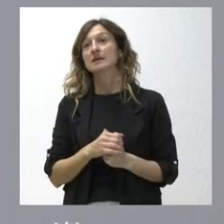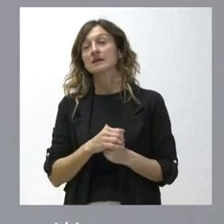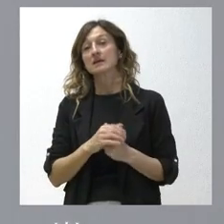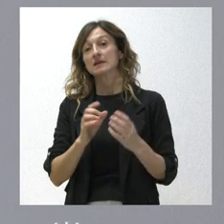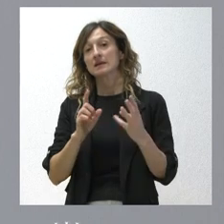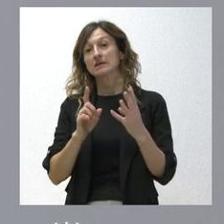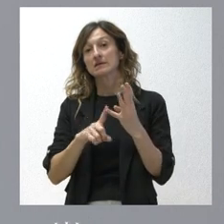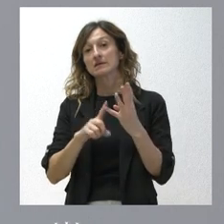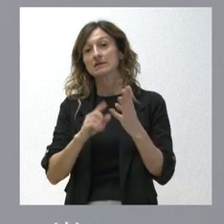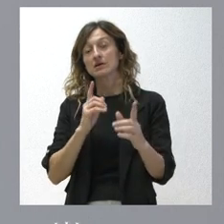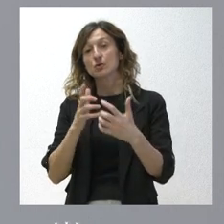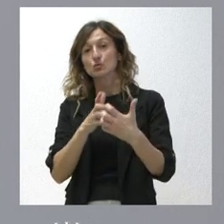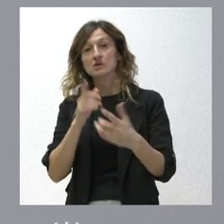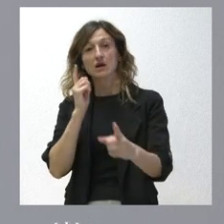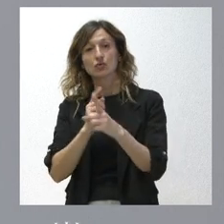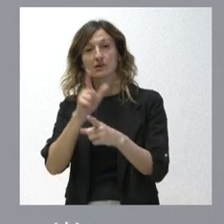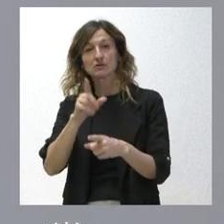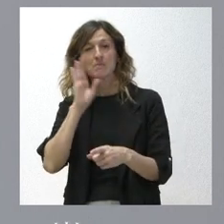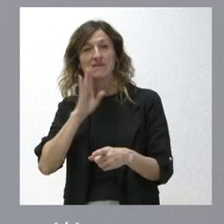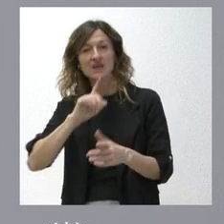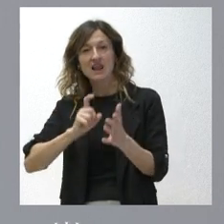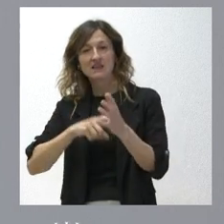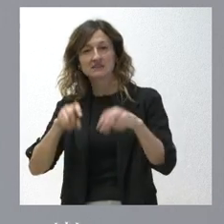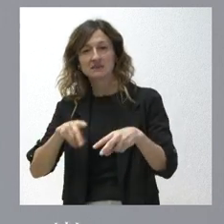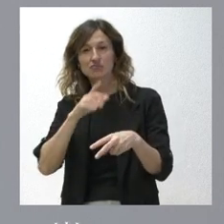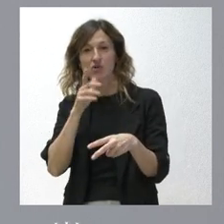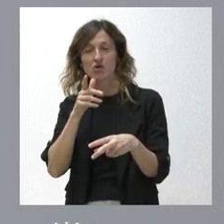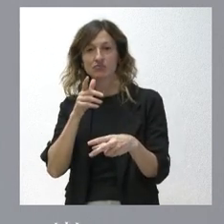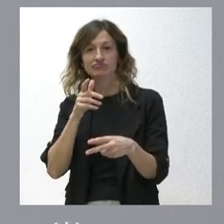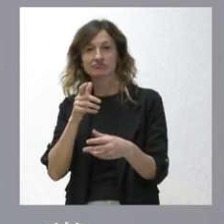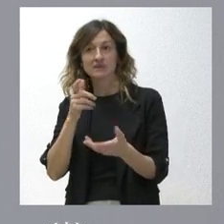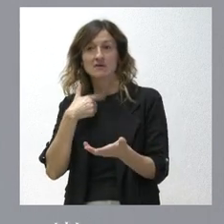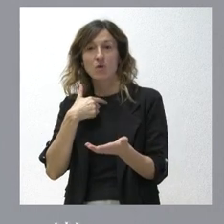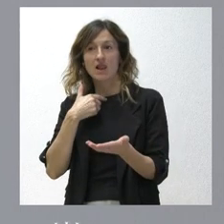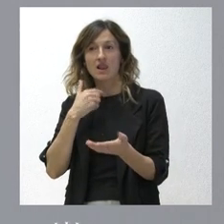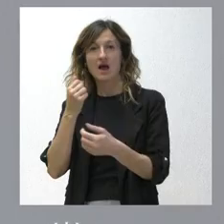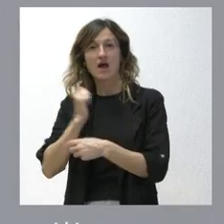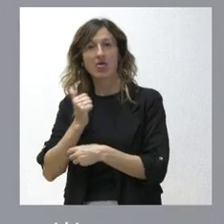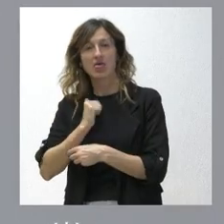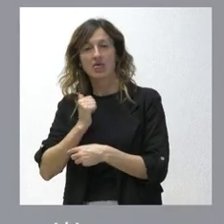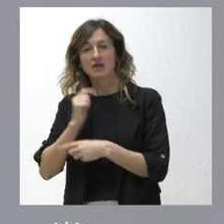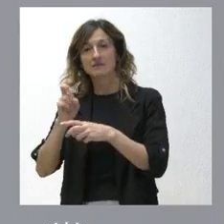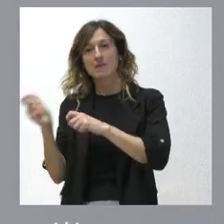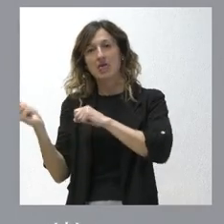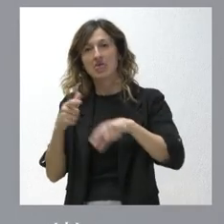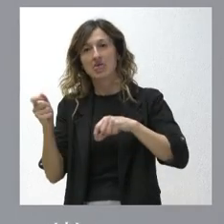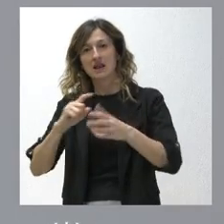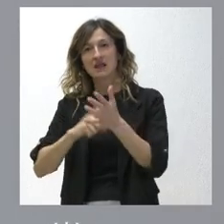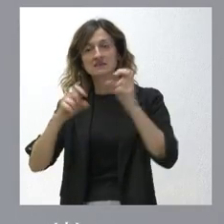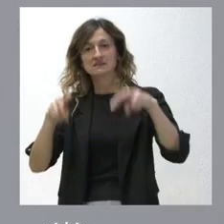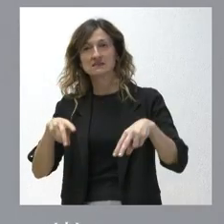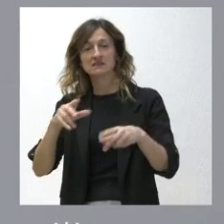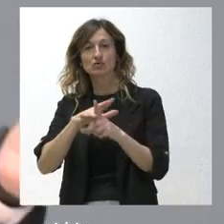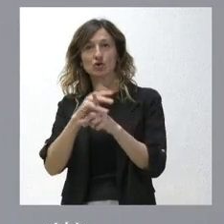lucha contra las mafias ilegales que trafican con personas y que favorecen la inmigración ilegal en el